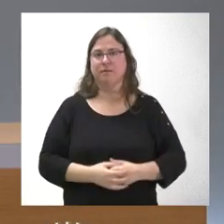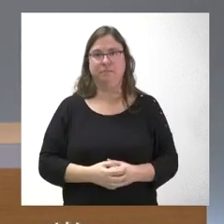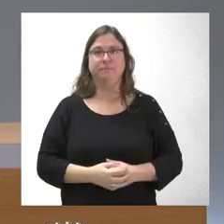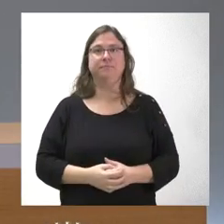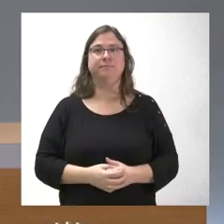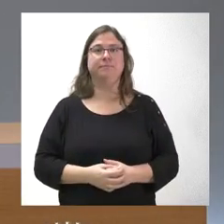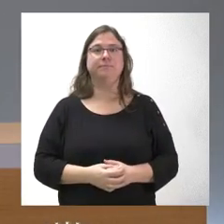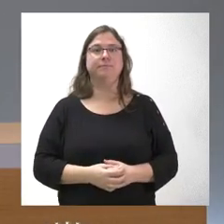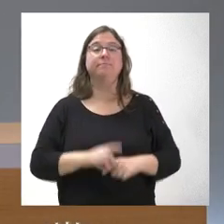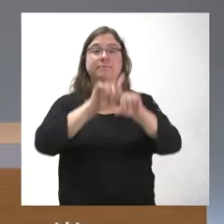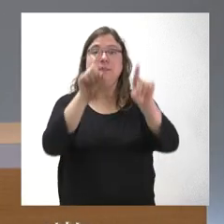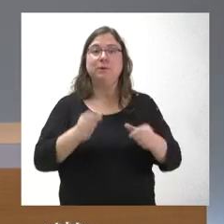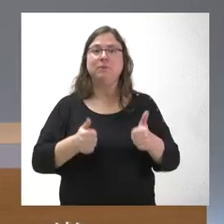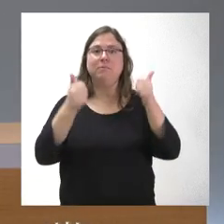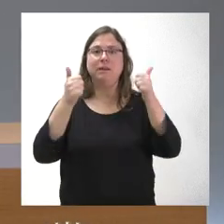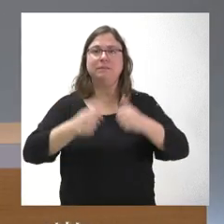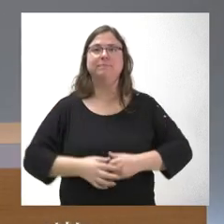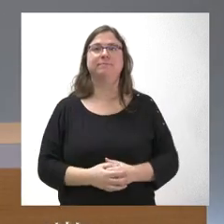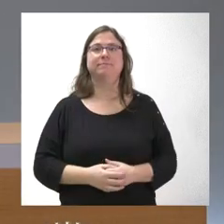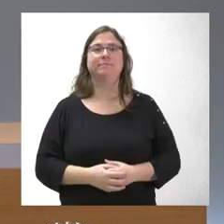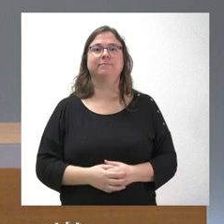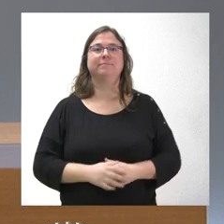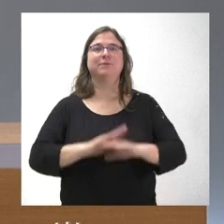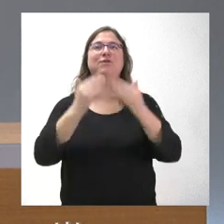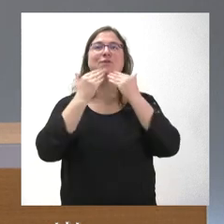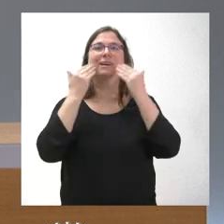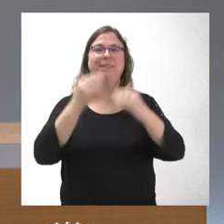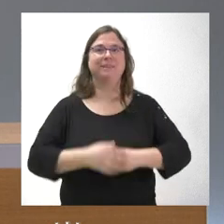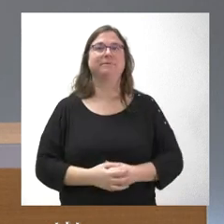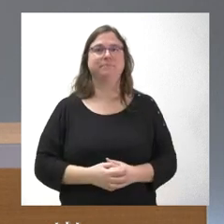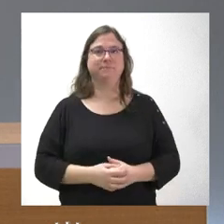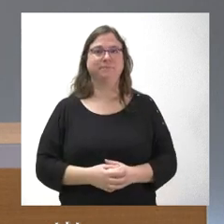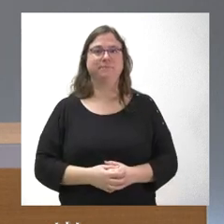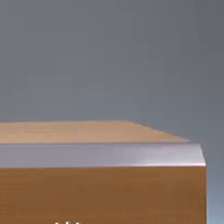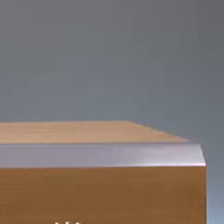¿Alguna pregunta más? Pues es todo. Gracias. Gracias a ustedes.